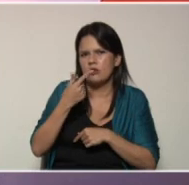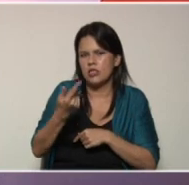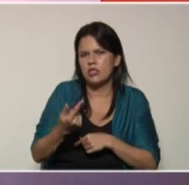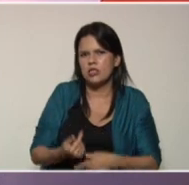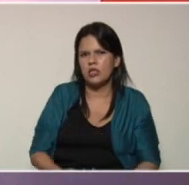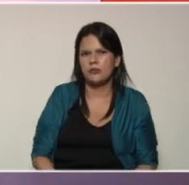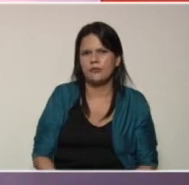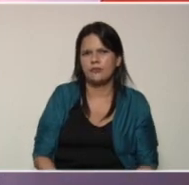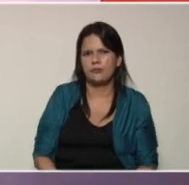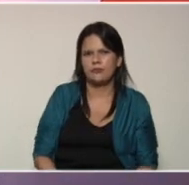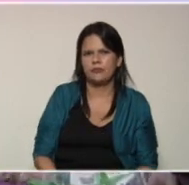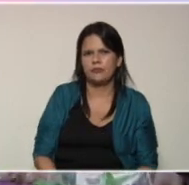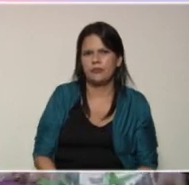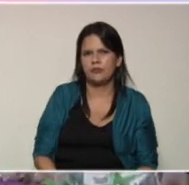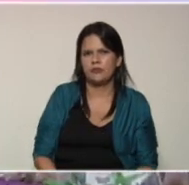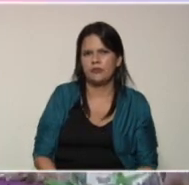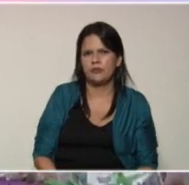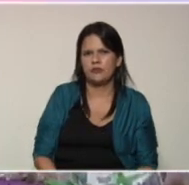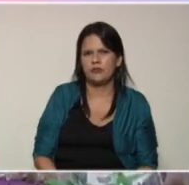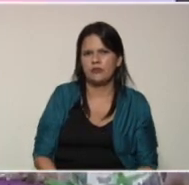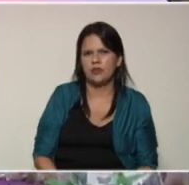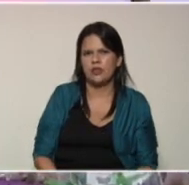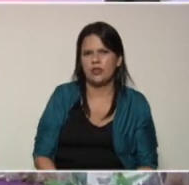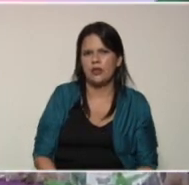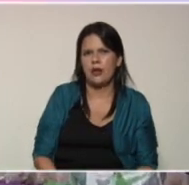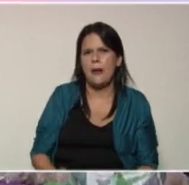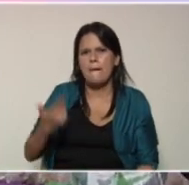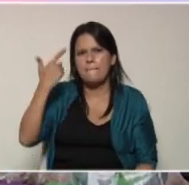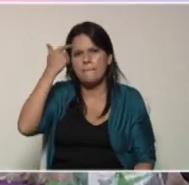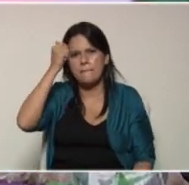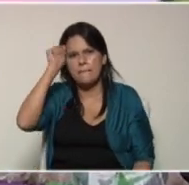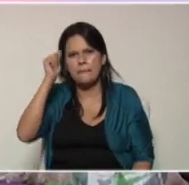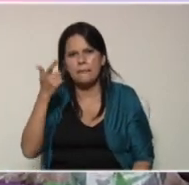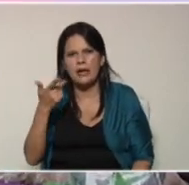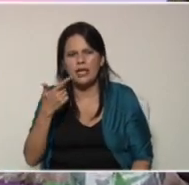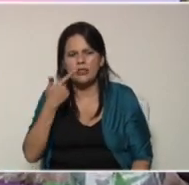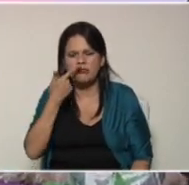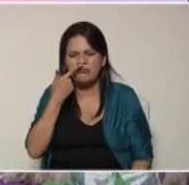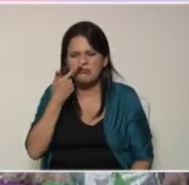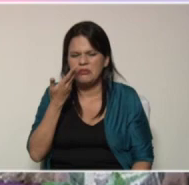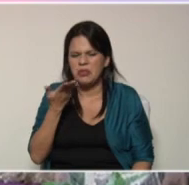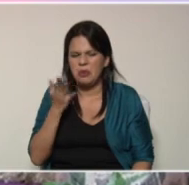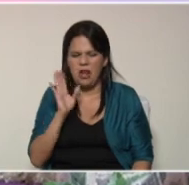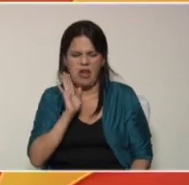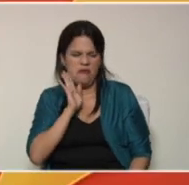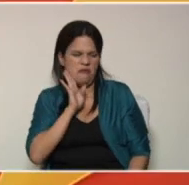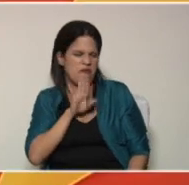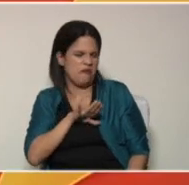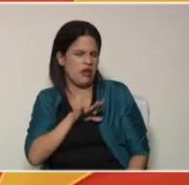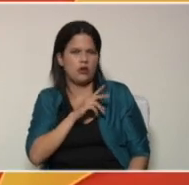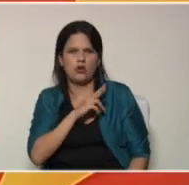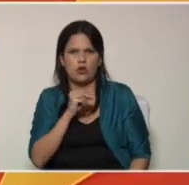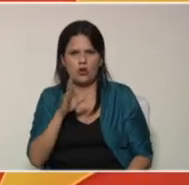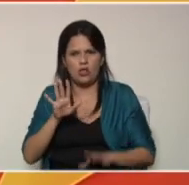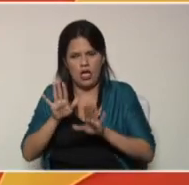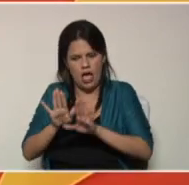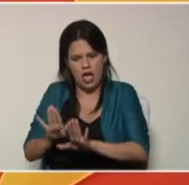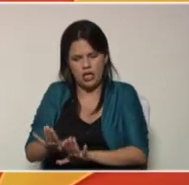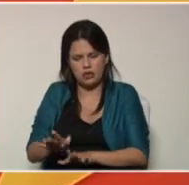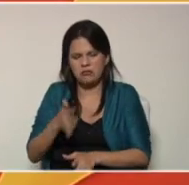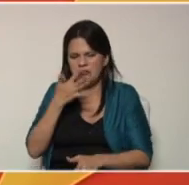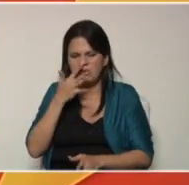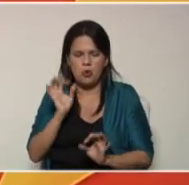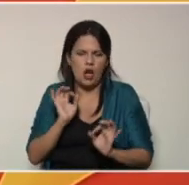o el que no tenga ceniza puede ser cal es para neutralizar los olores de lo que está descompuesto exactamente